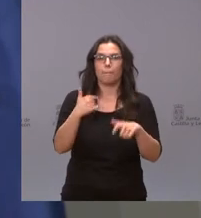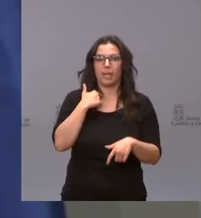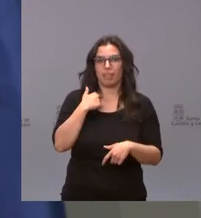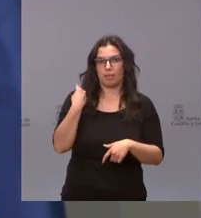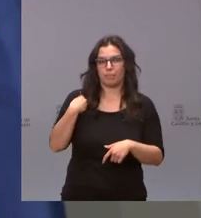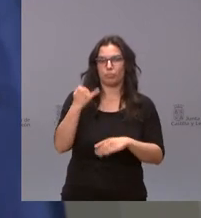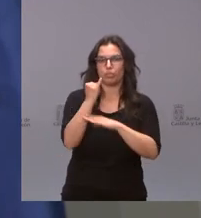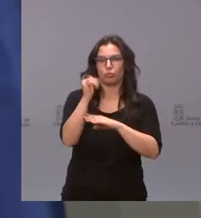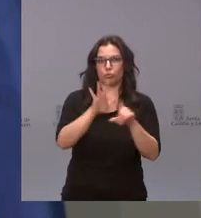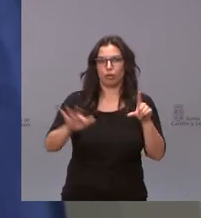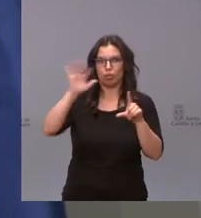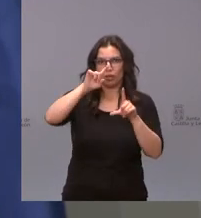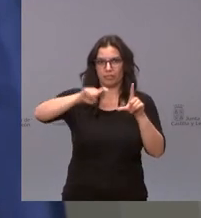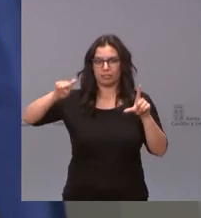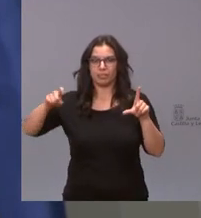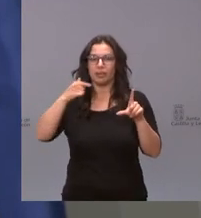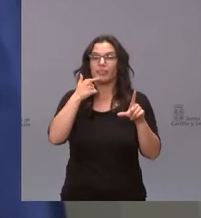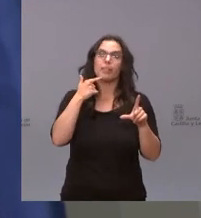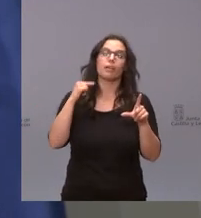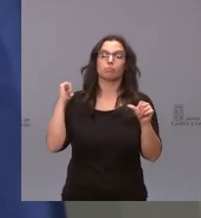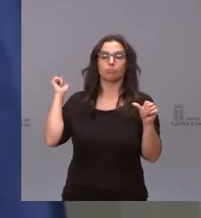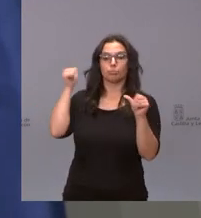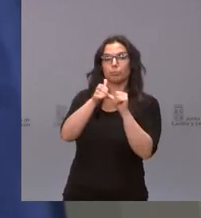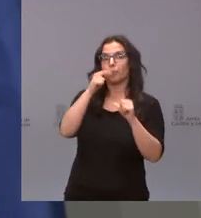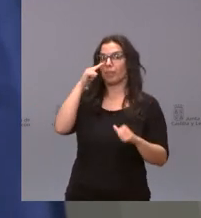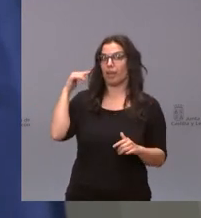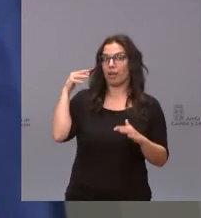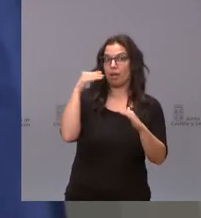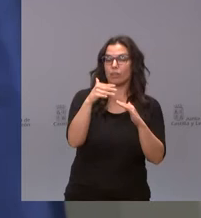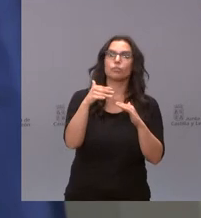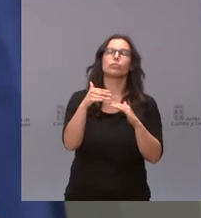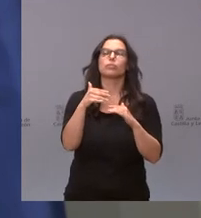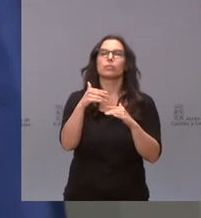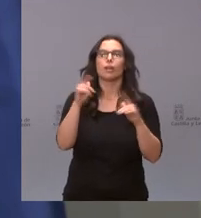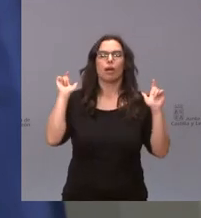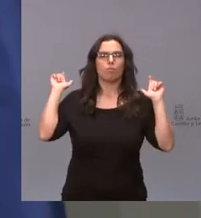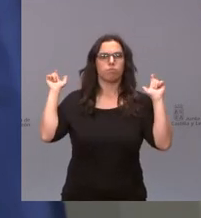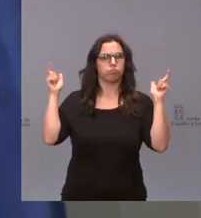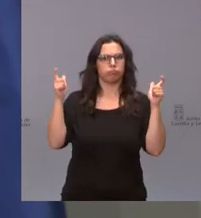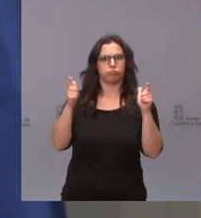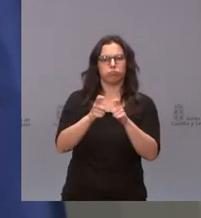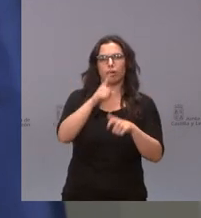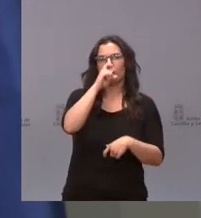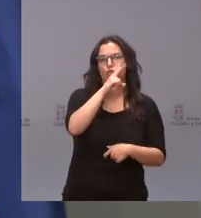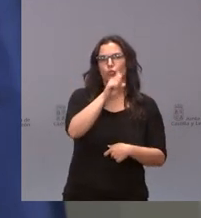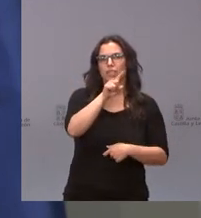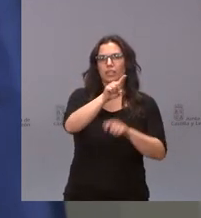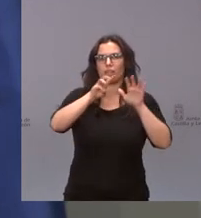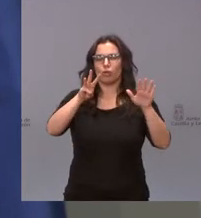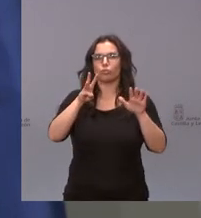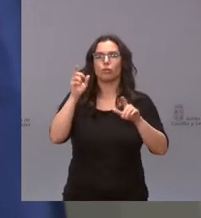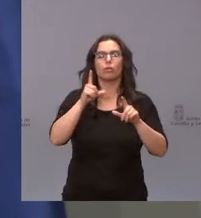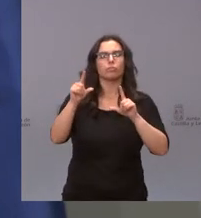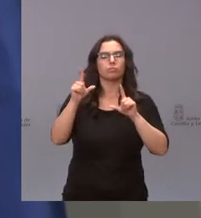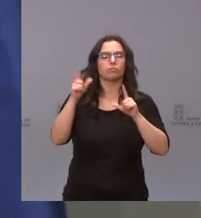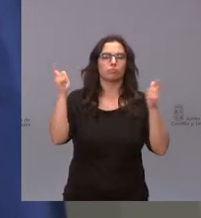hay que decir que se frena así una tendencia en la cual la pérdida de población era cada vez menor en 2018 se perdieron 9.616